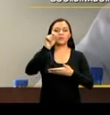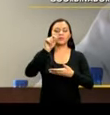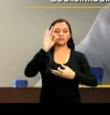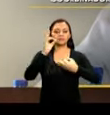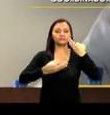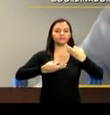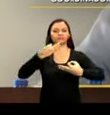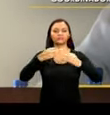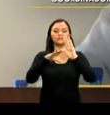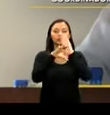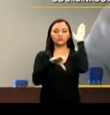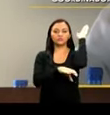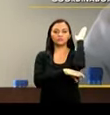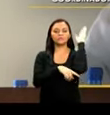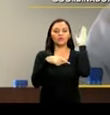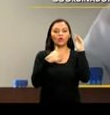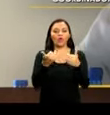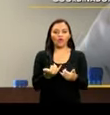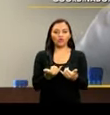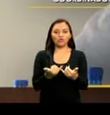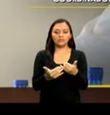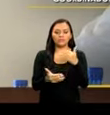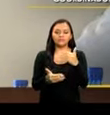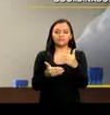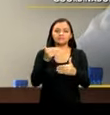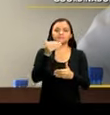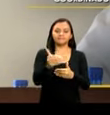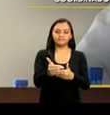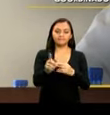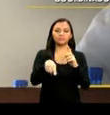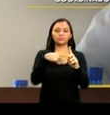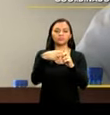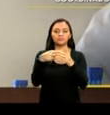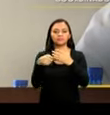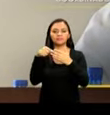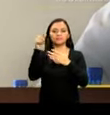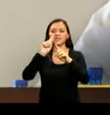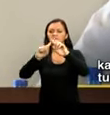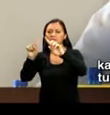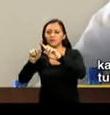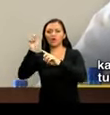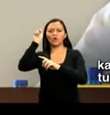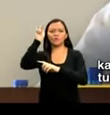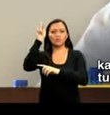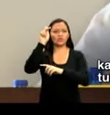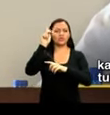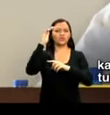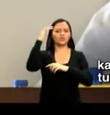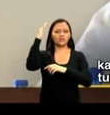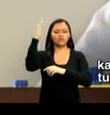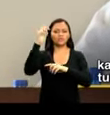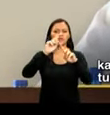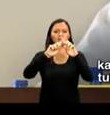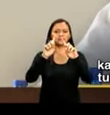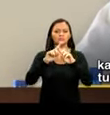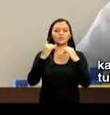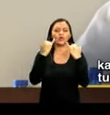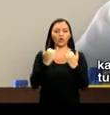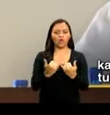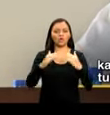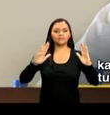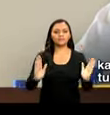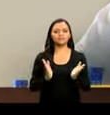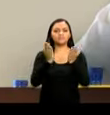aprobado por la Corte Constitucional, estamos dando paso a esta consulta, ciudadanos de diferentes tendencias, con diferentes opiniones, estamos